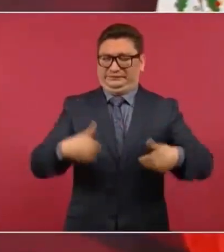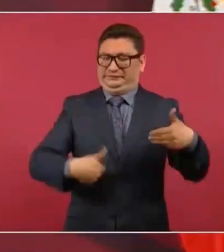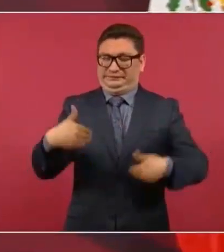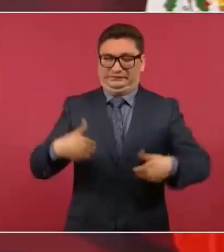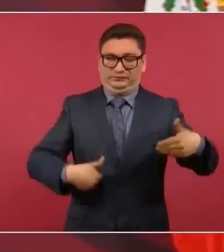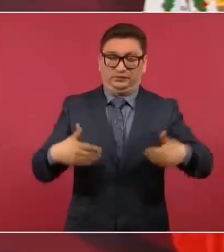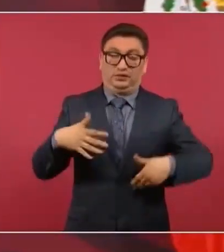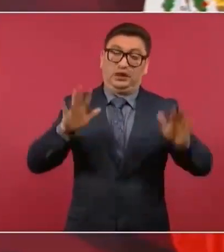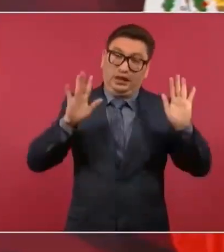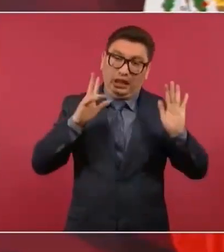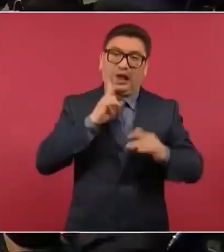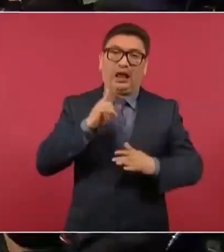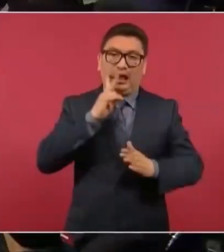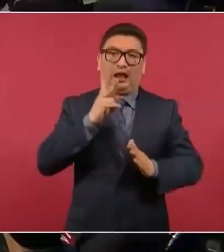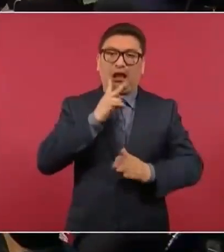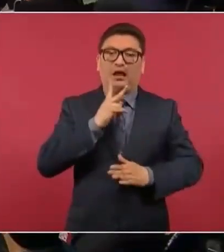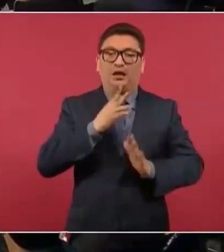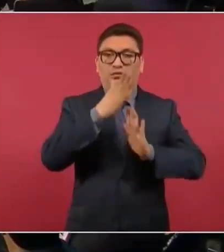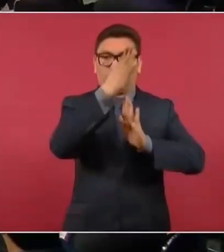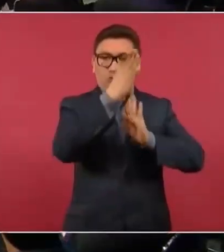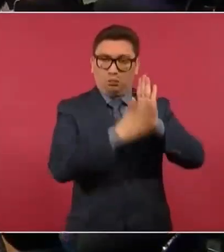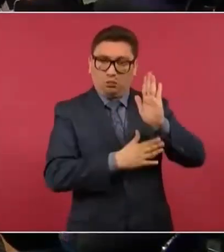Pero a ver si pone la portada.